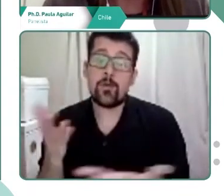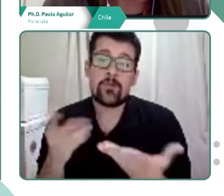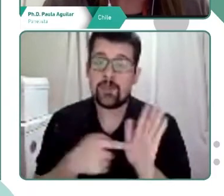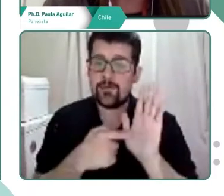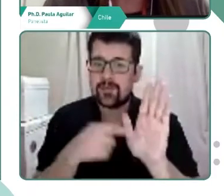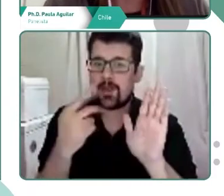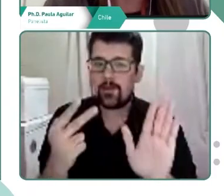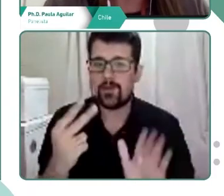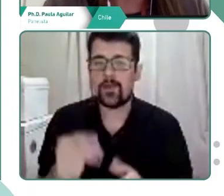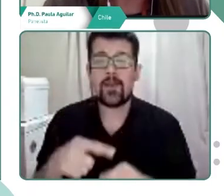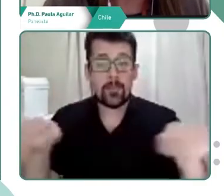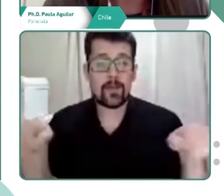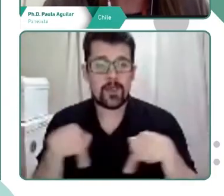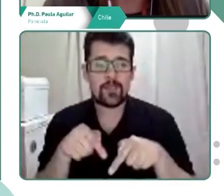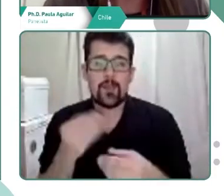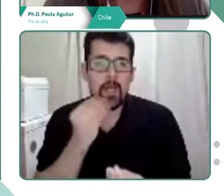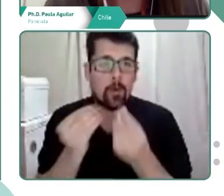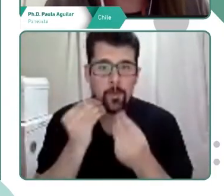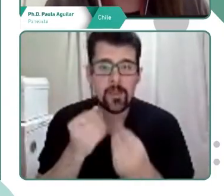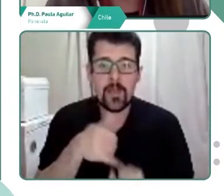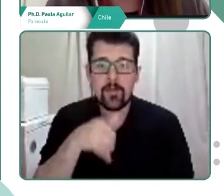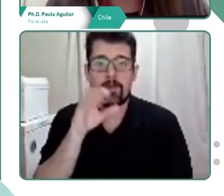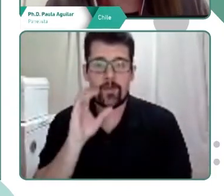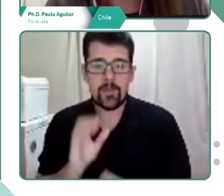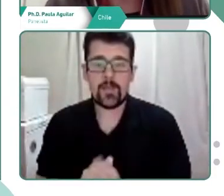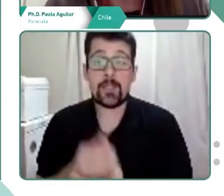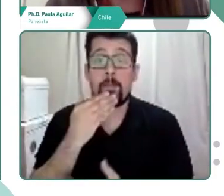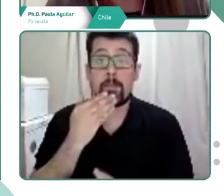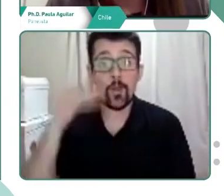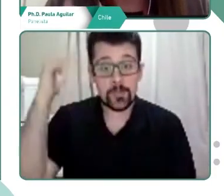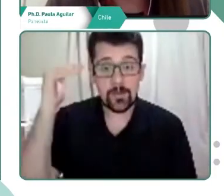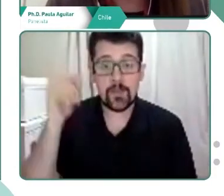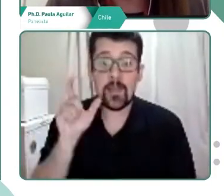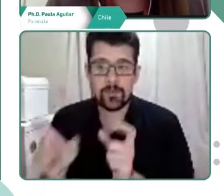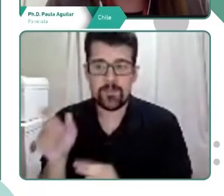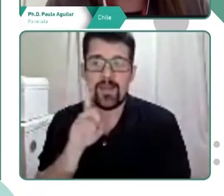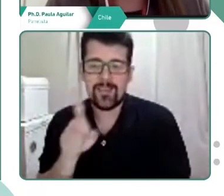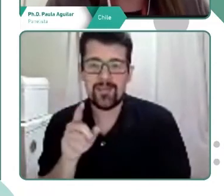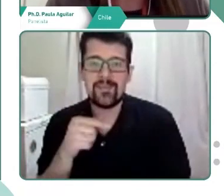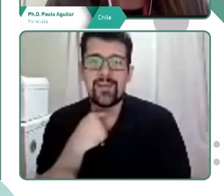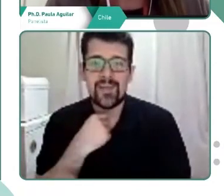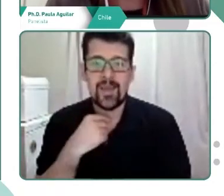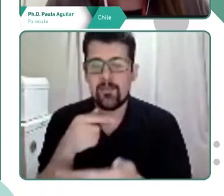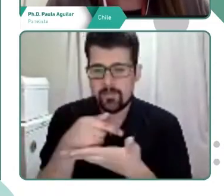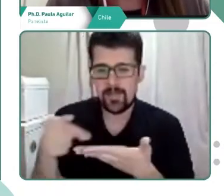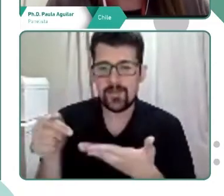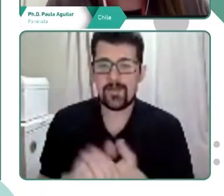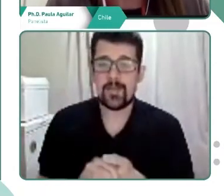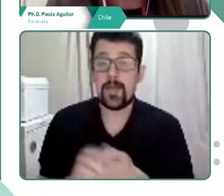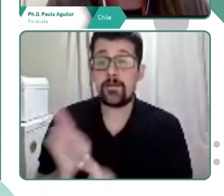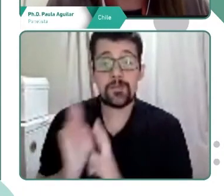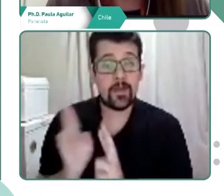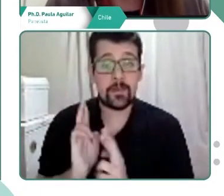espacios físicos locales, las comidas y bebidas, saberes del homenajeado, el homenajeado que decidió describir el profesor, en relación